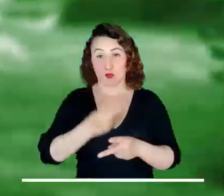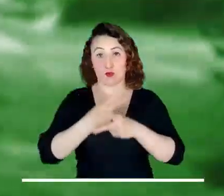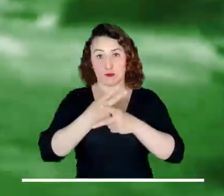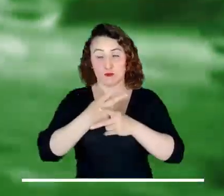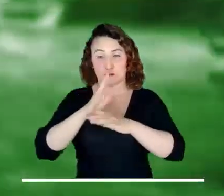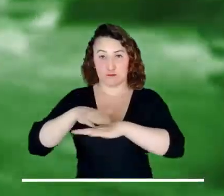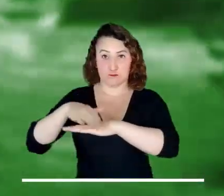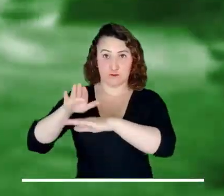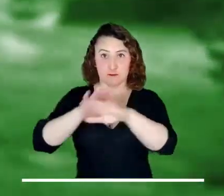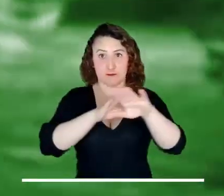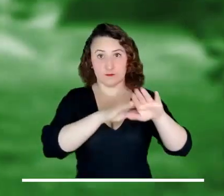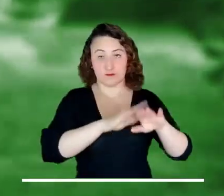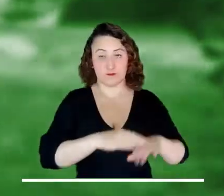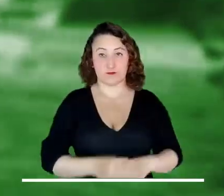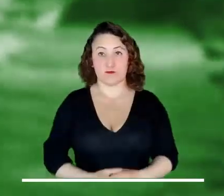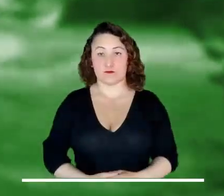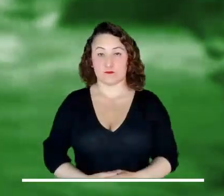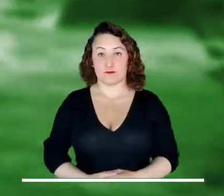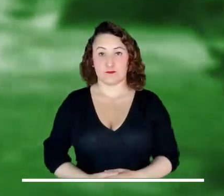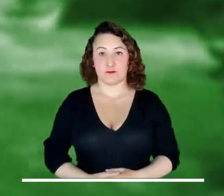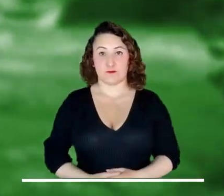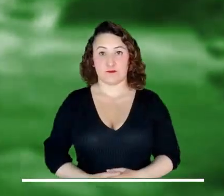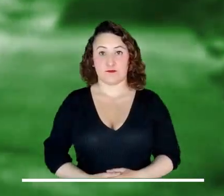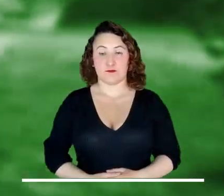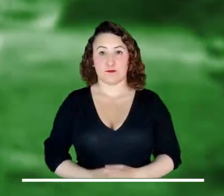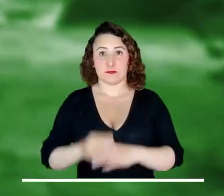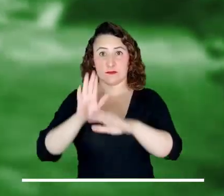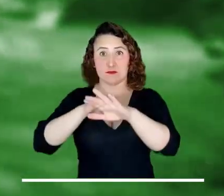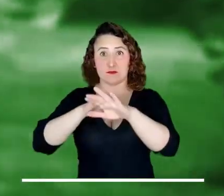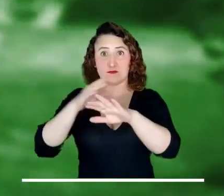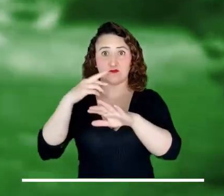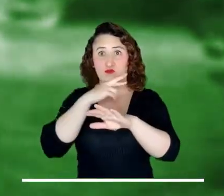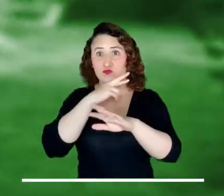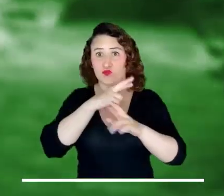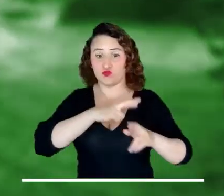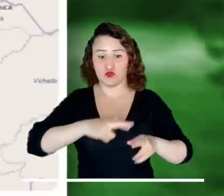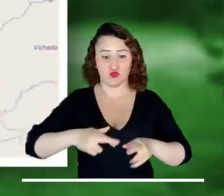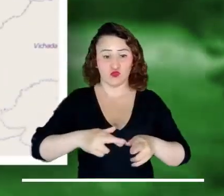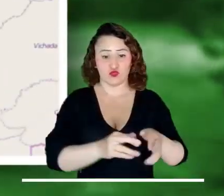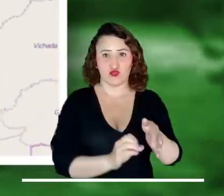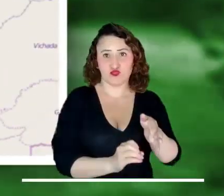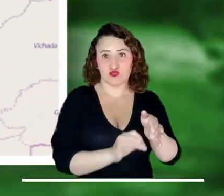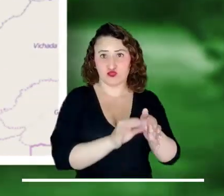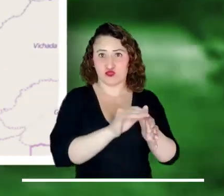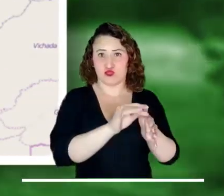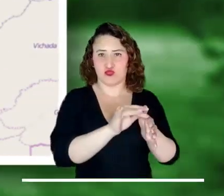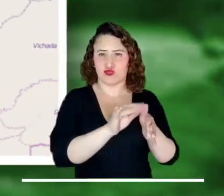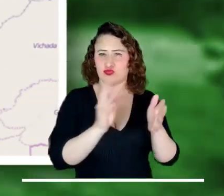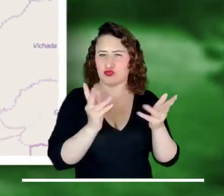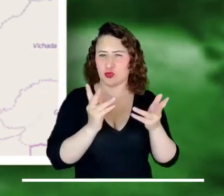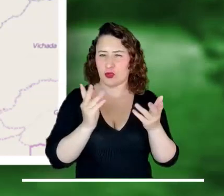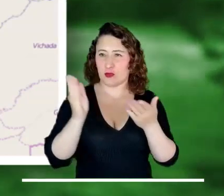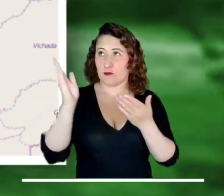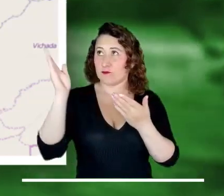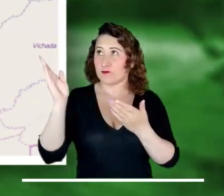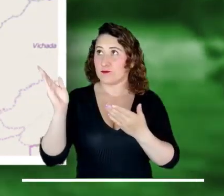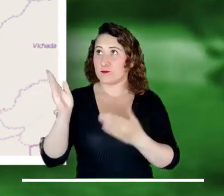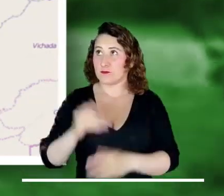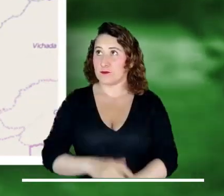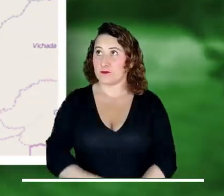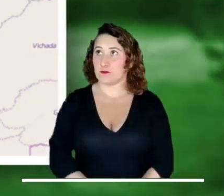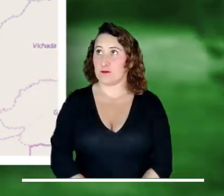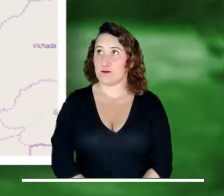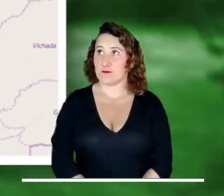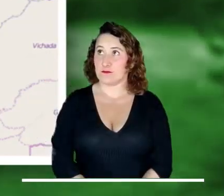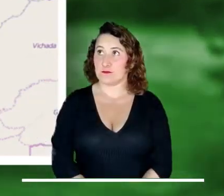A continuación les presentamos las alertas que se encuentran activas a nivel nacional. Alerta roja por crecientes súbitas debido a la